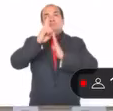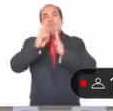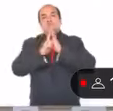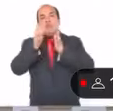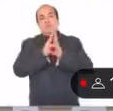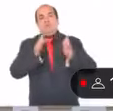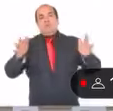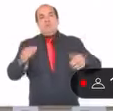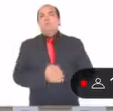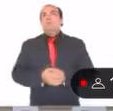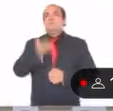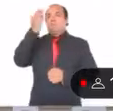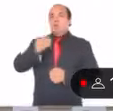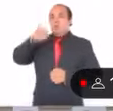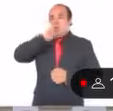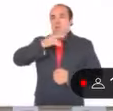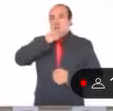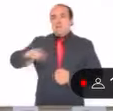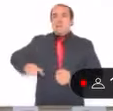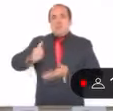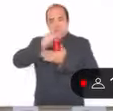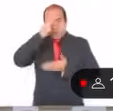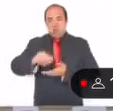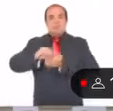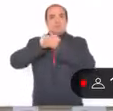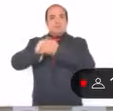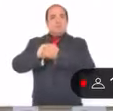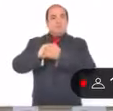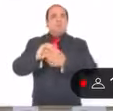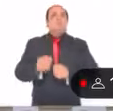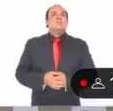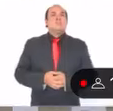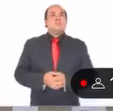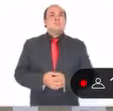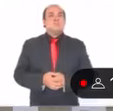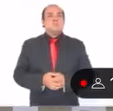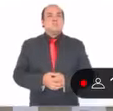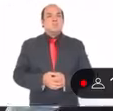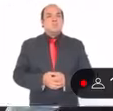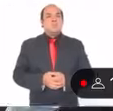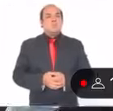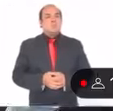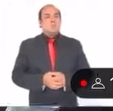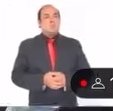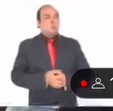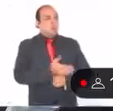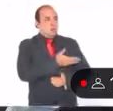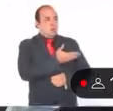Saludo al jefe de gobierno de la Ciudad de México, el doctor Martí Batres Guadarrama, a los